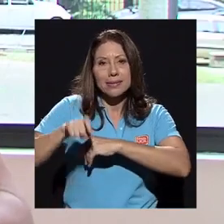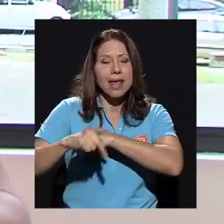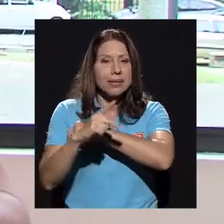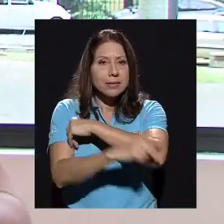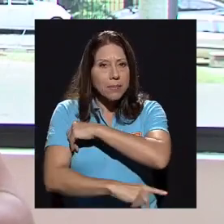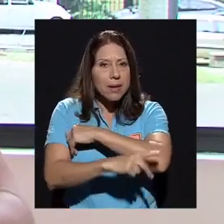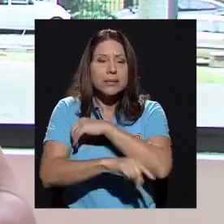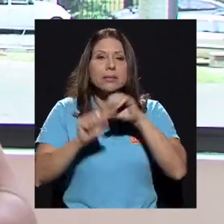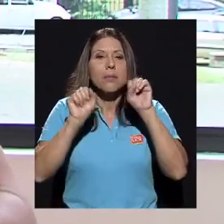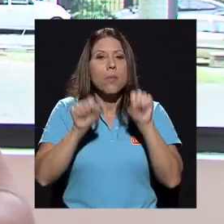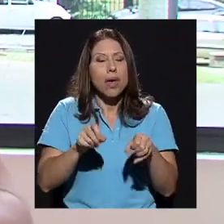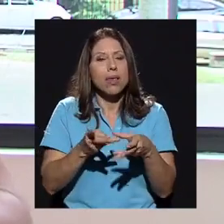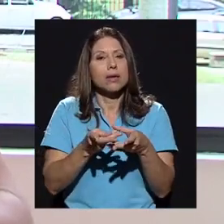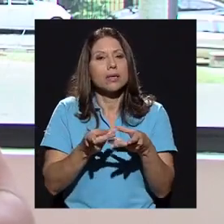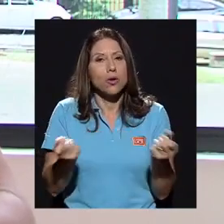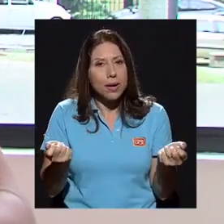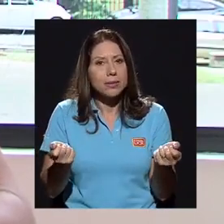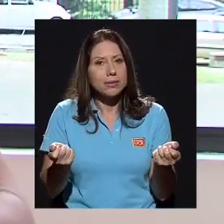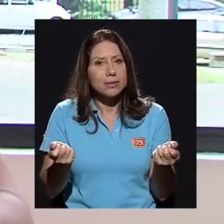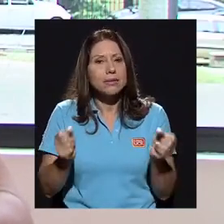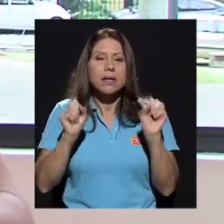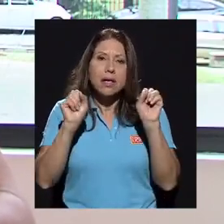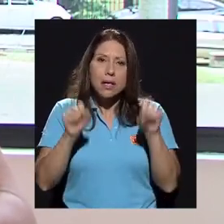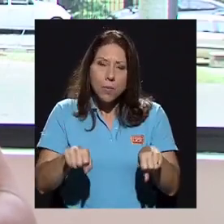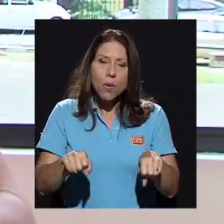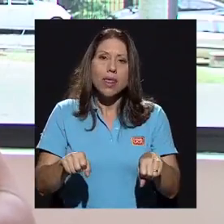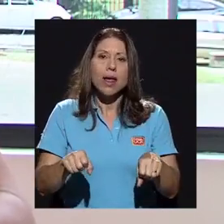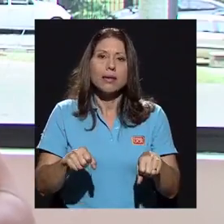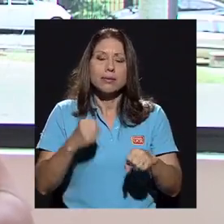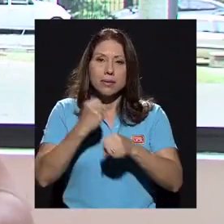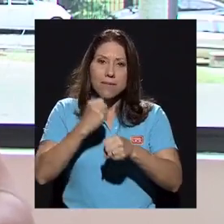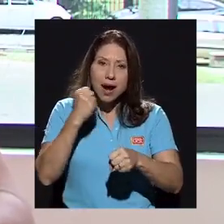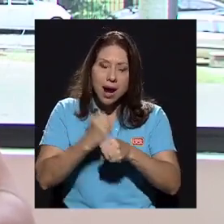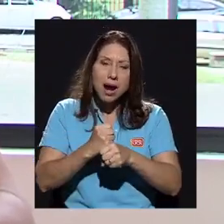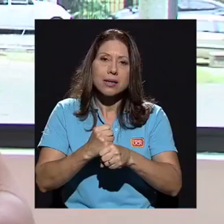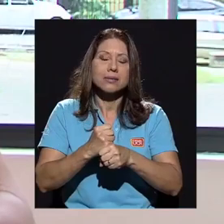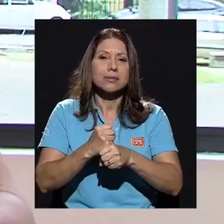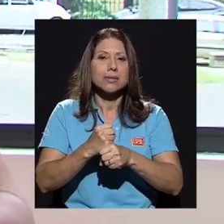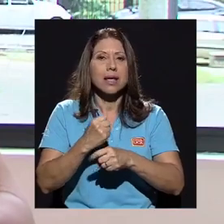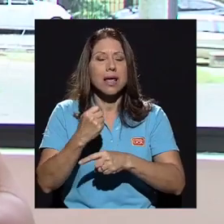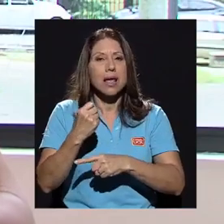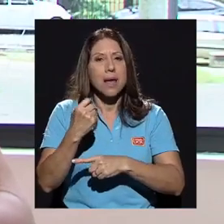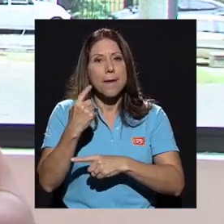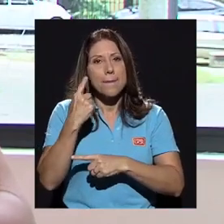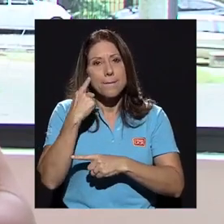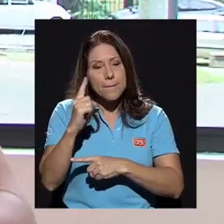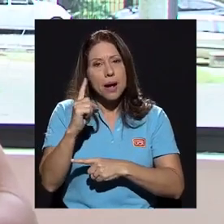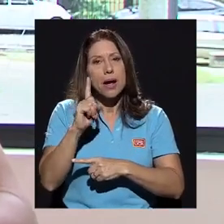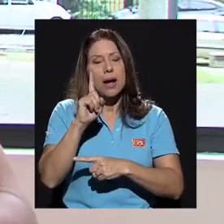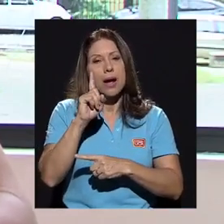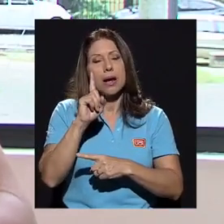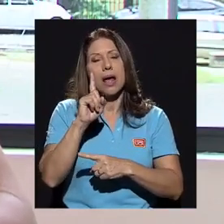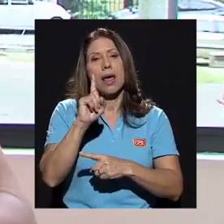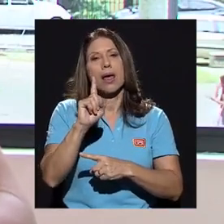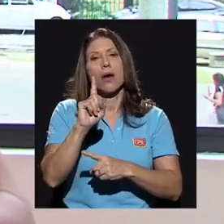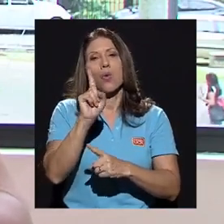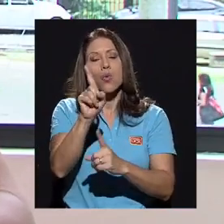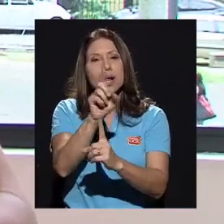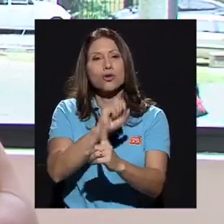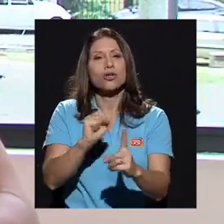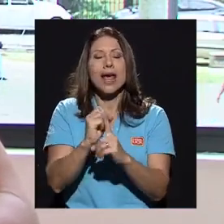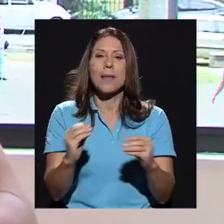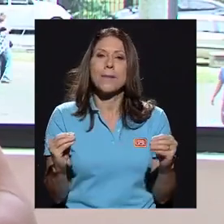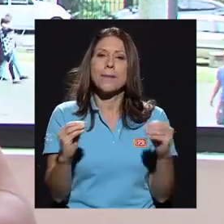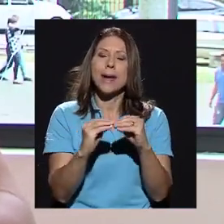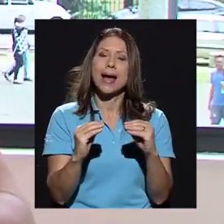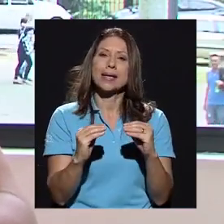país puedan resolverse y puedan realmente trabajarse por una sociedad más